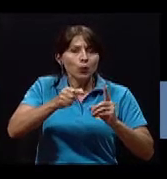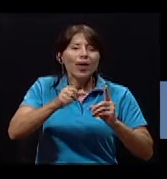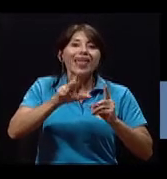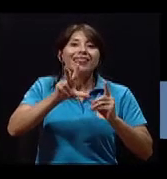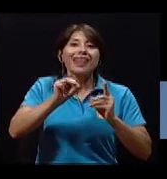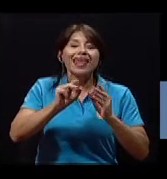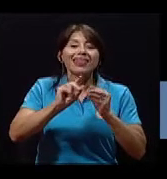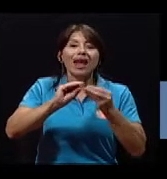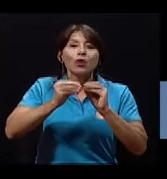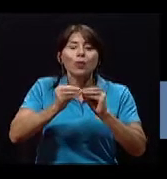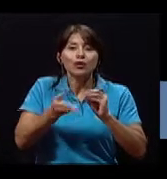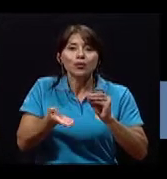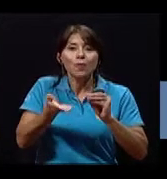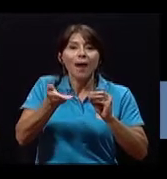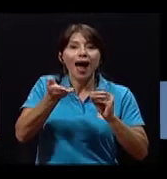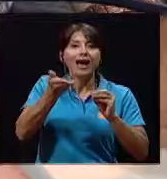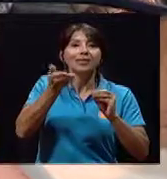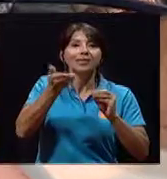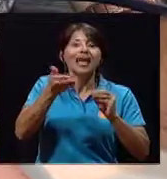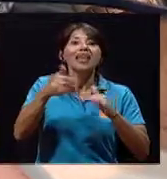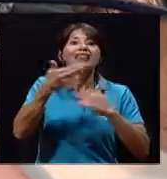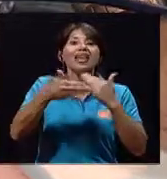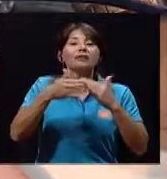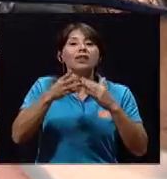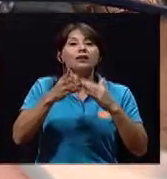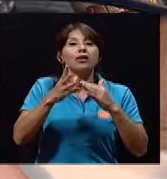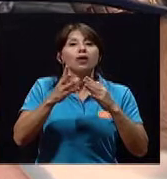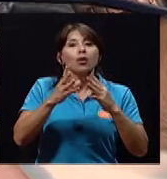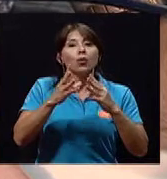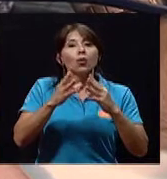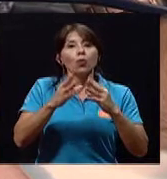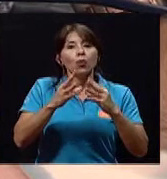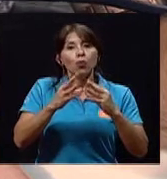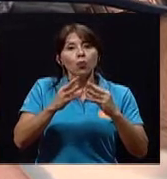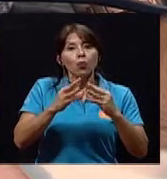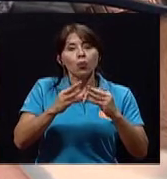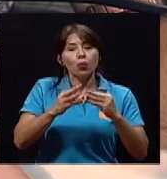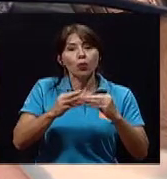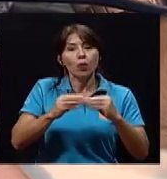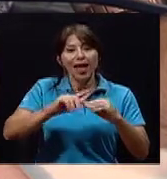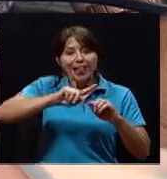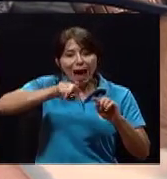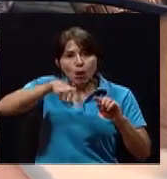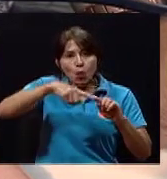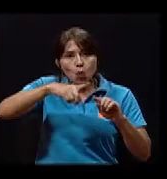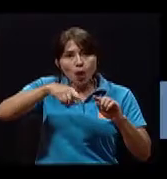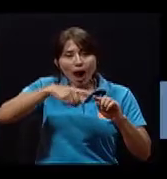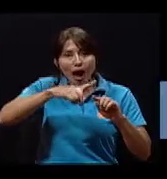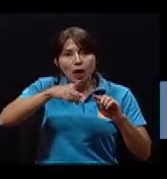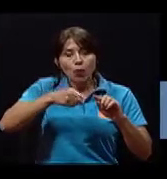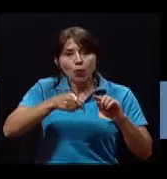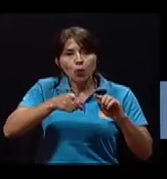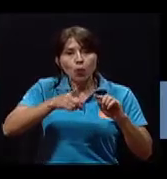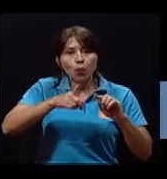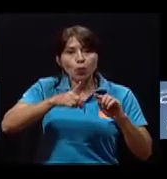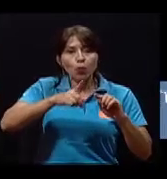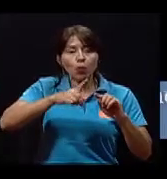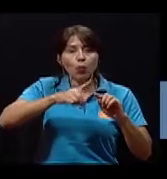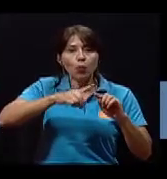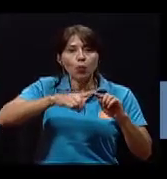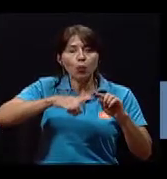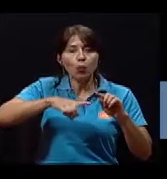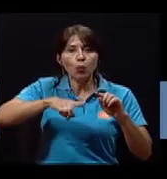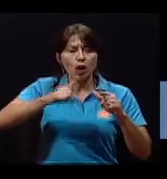para luego muy suavemente desinflar y la aguja va a ir bajando despacio. Debo poner atención